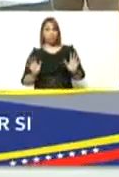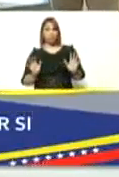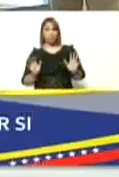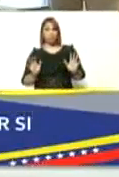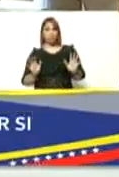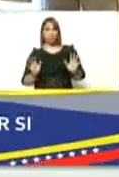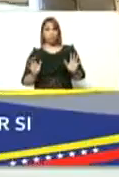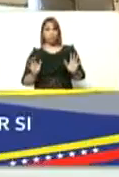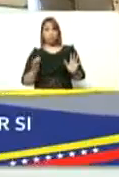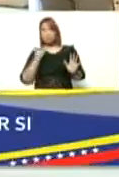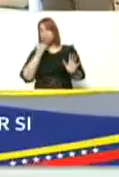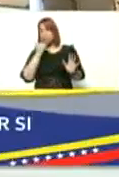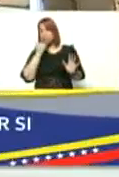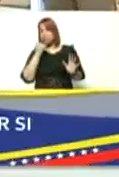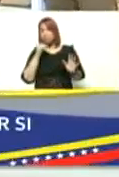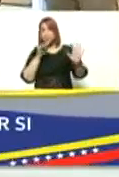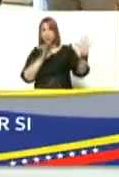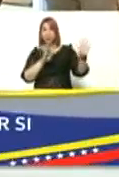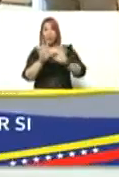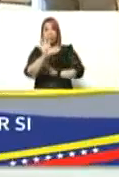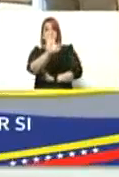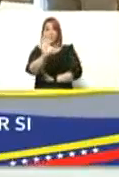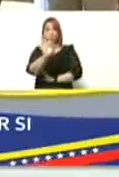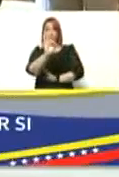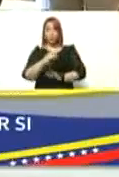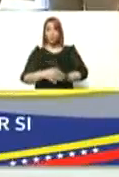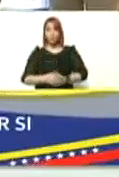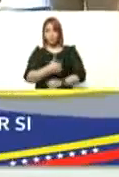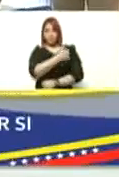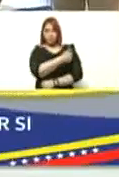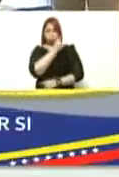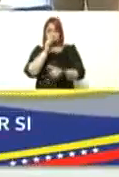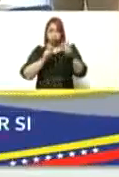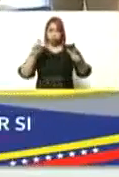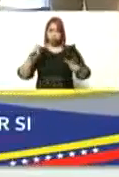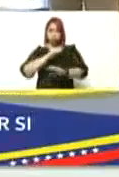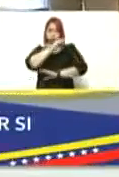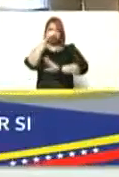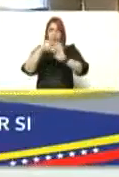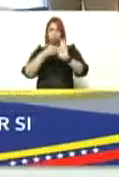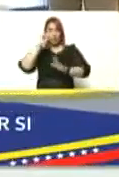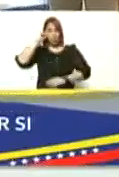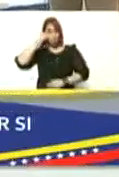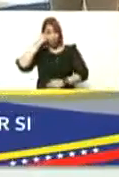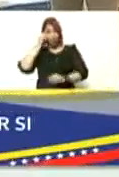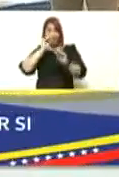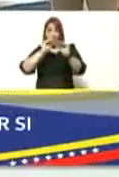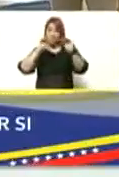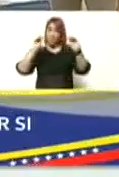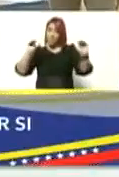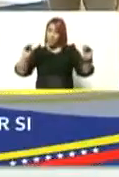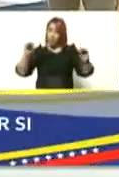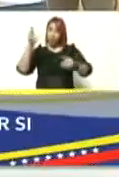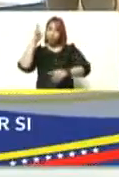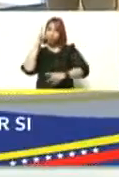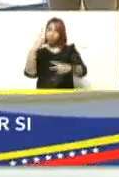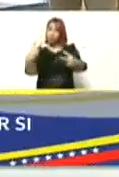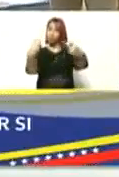llegamos casi al 95% de vacunados les recuerdo aquellos que me escuchan y me ven